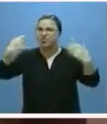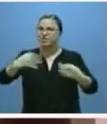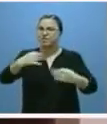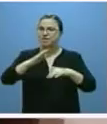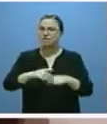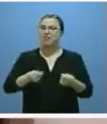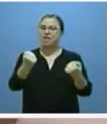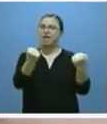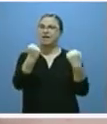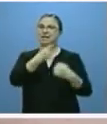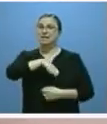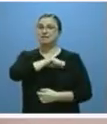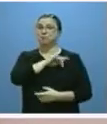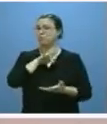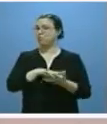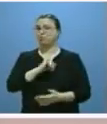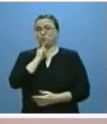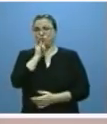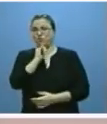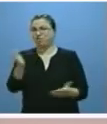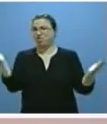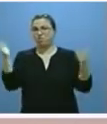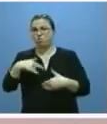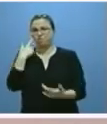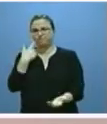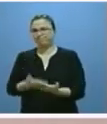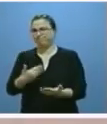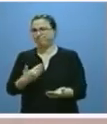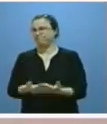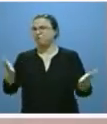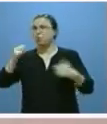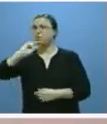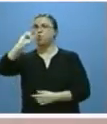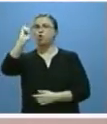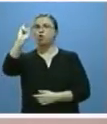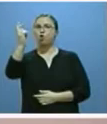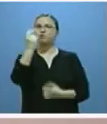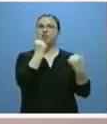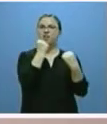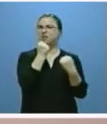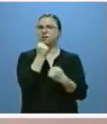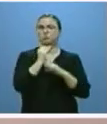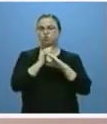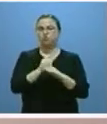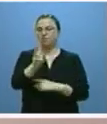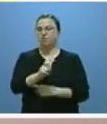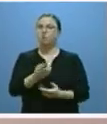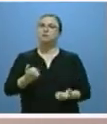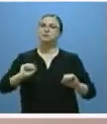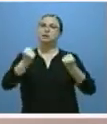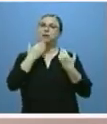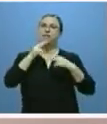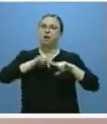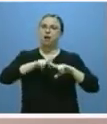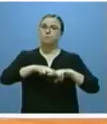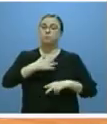generación de energía en España ante la insuficiencia que vienen demostrando otras fuentes energéticas. Son las